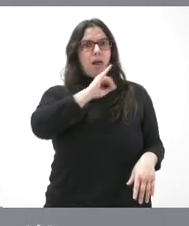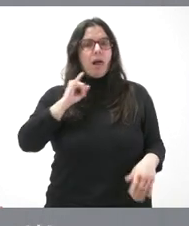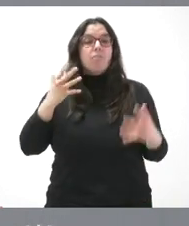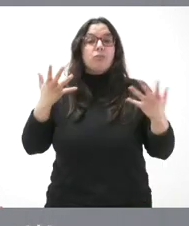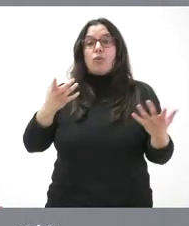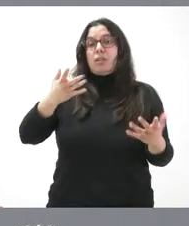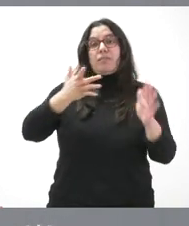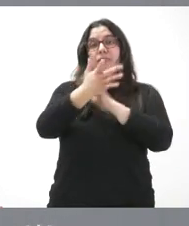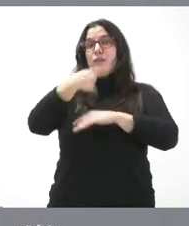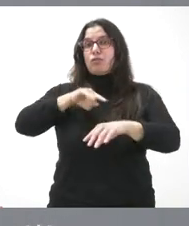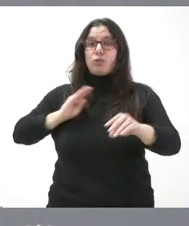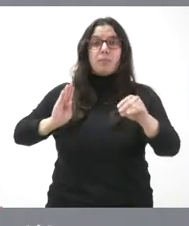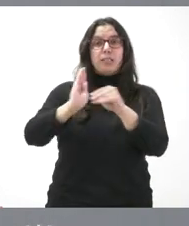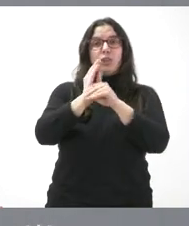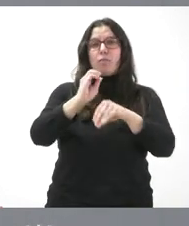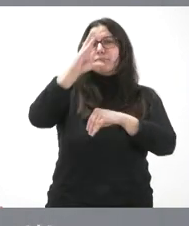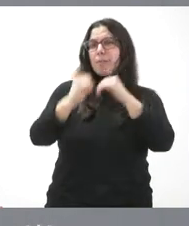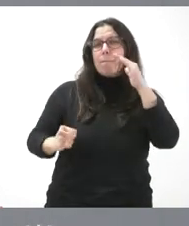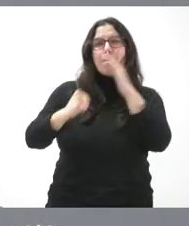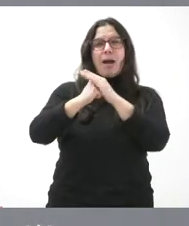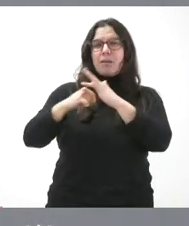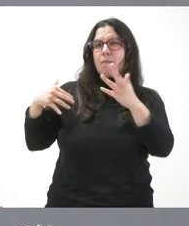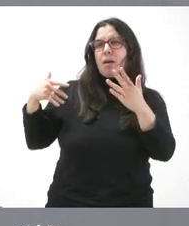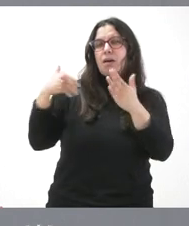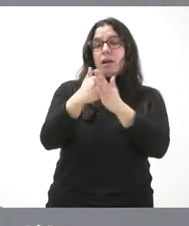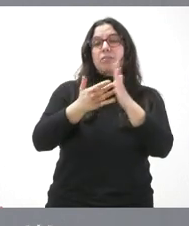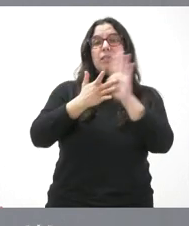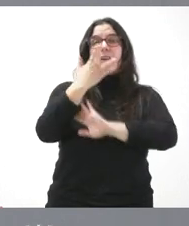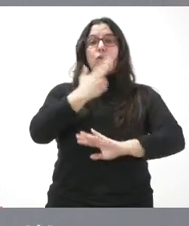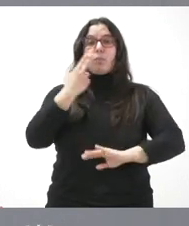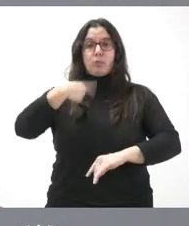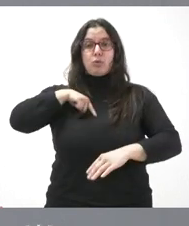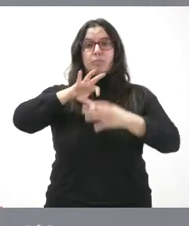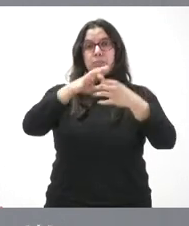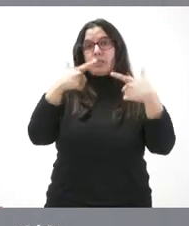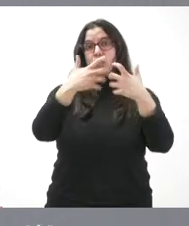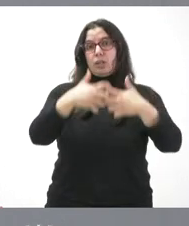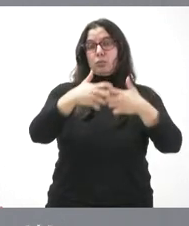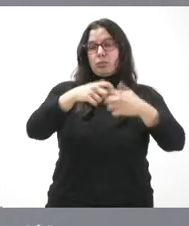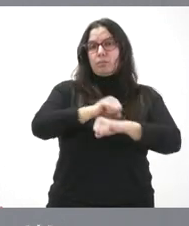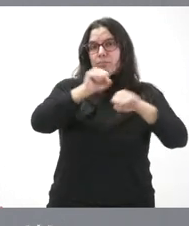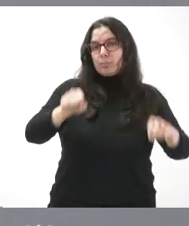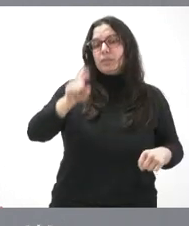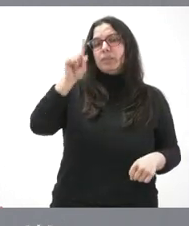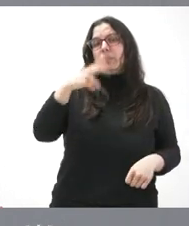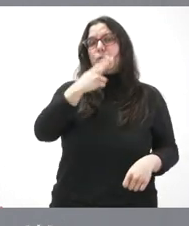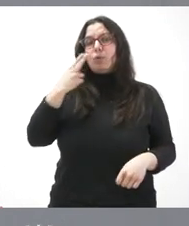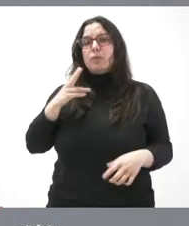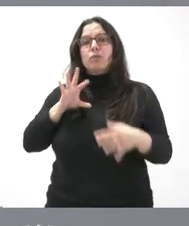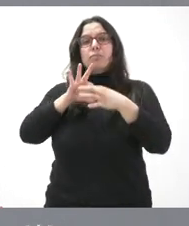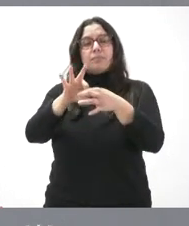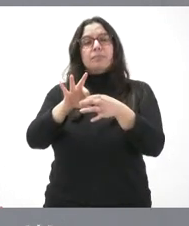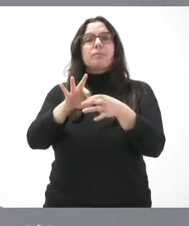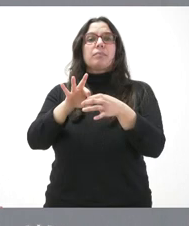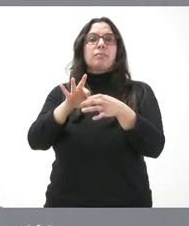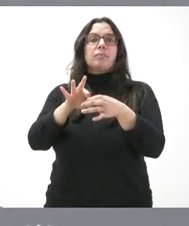mayor inversión hecha nunca. Refuerza nuestro compromiso con el sector industrial y refuerza nuestro compromiso con la